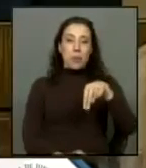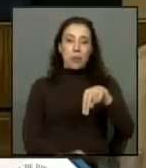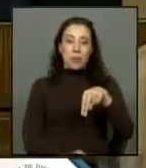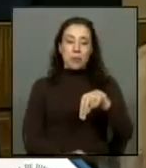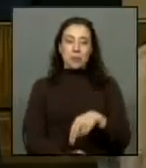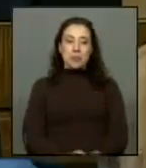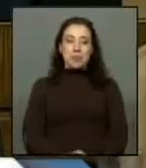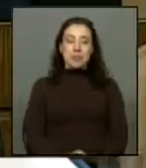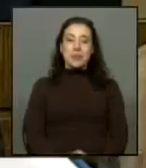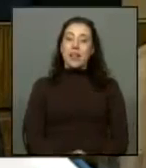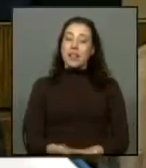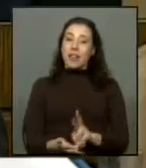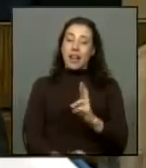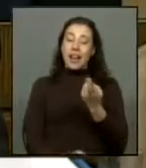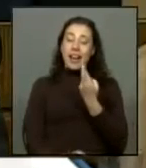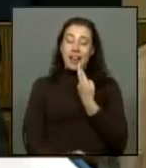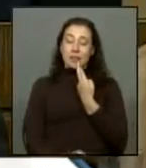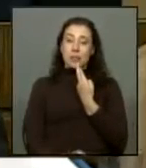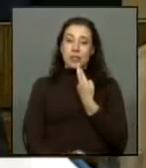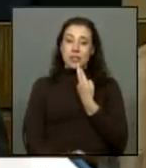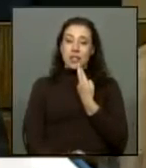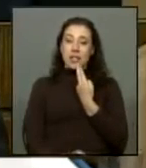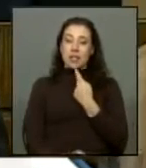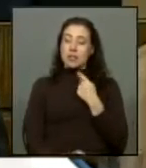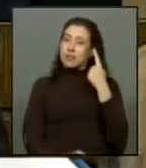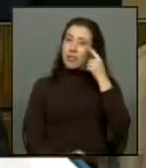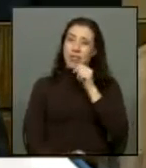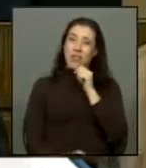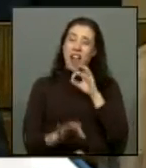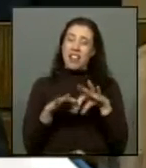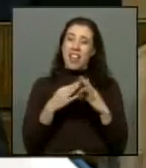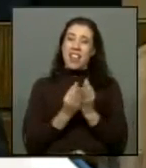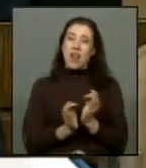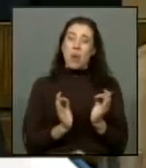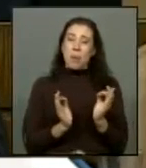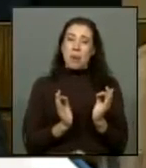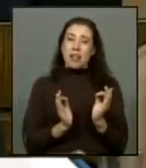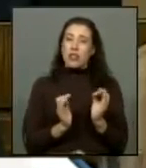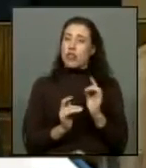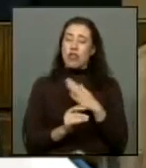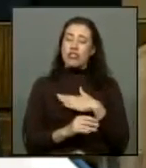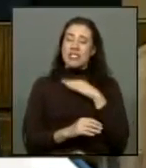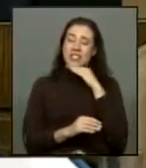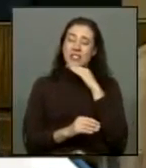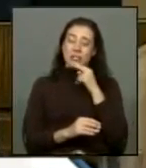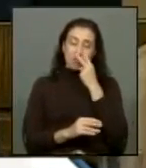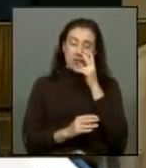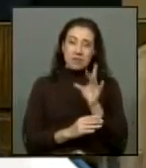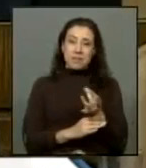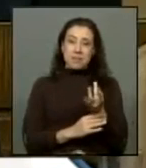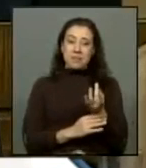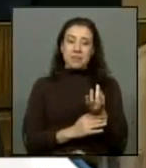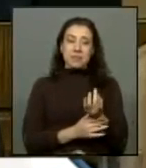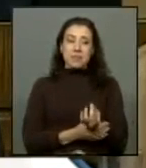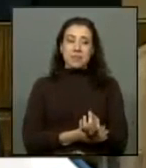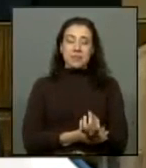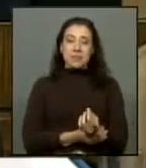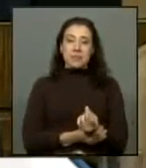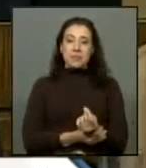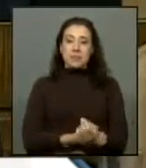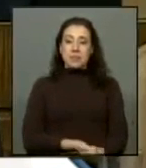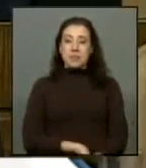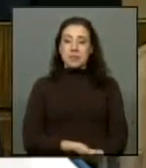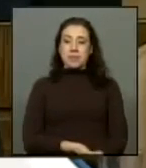La verdad es que la respuesta me parece incompleta e insatisfactoria, que no da